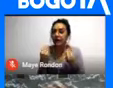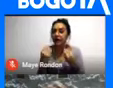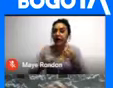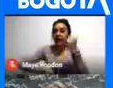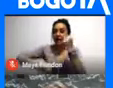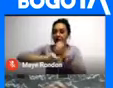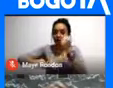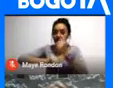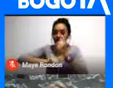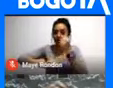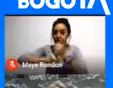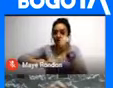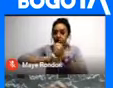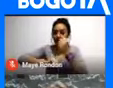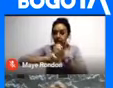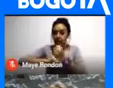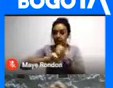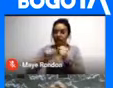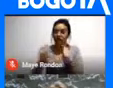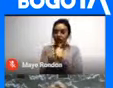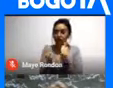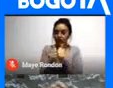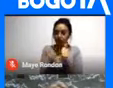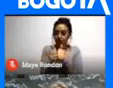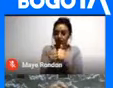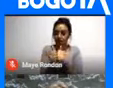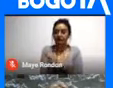apoyo Y el acompañamiento